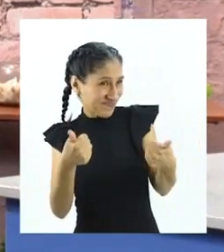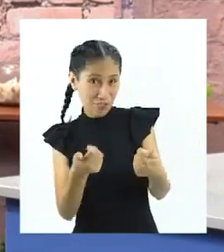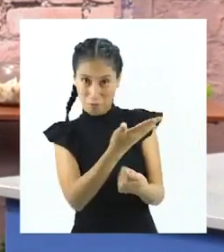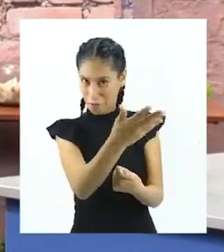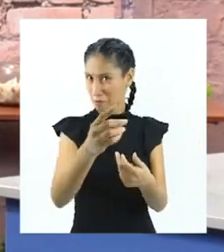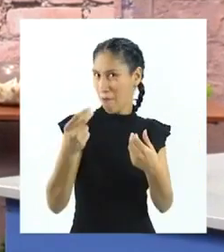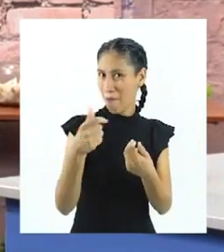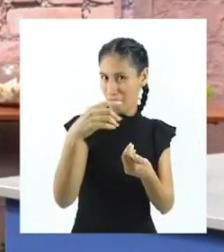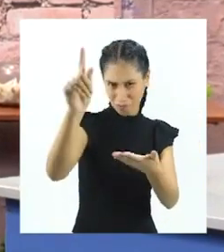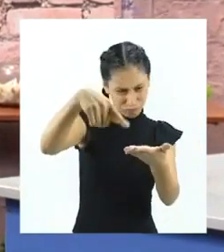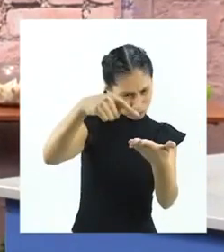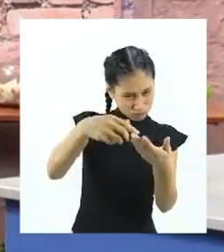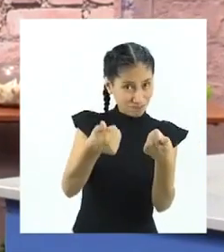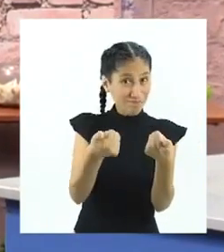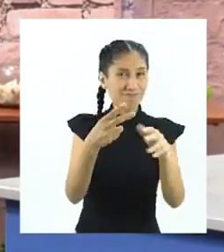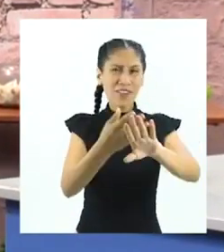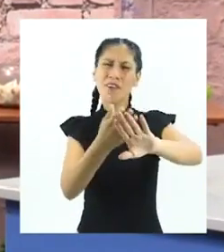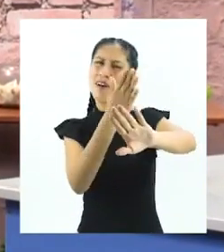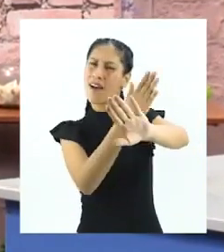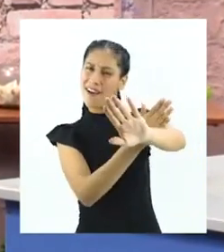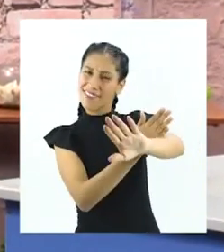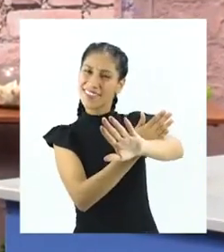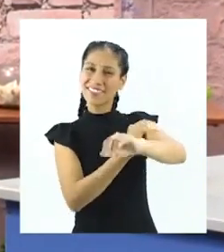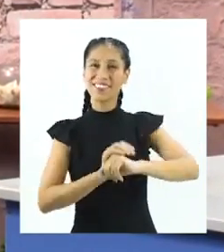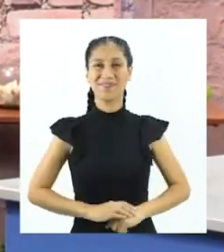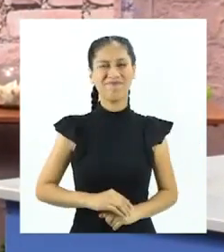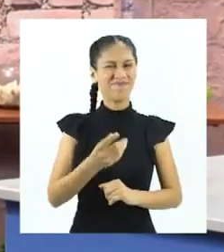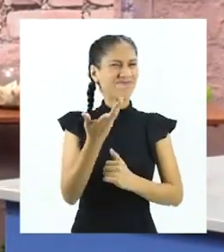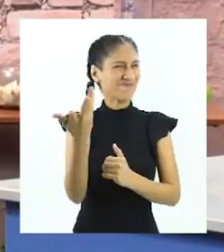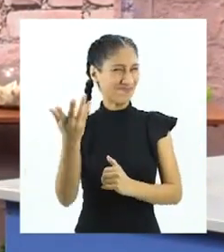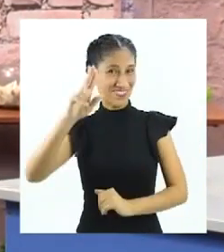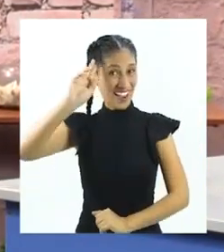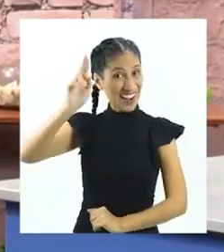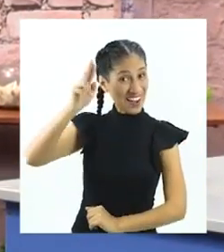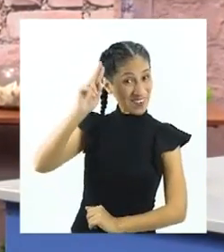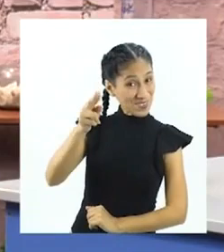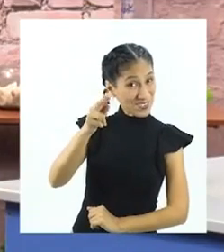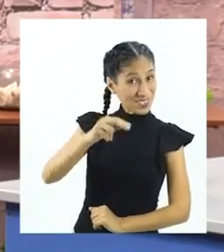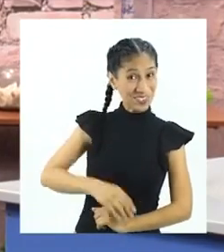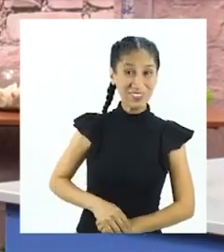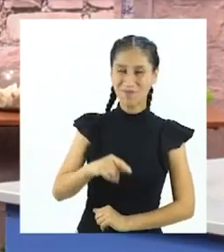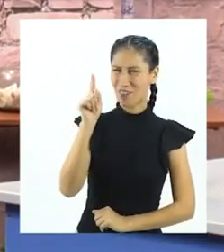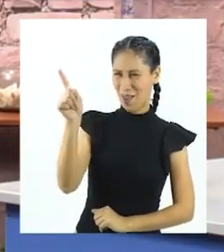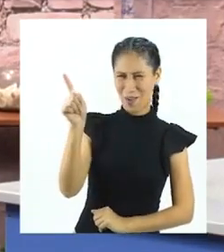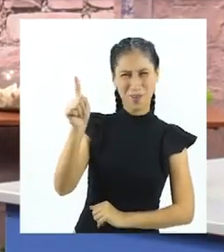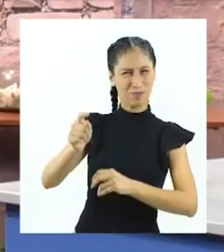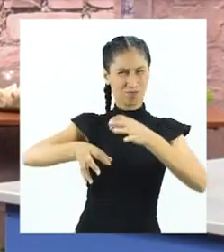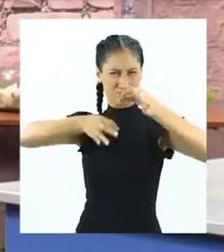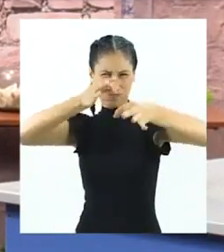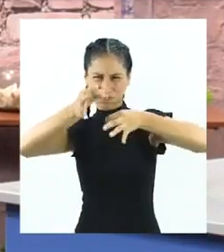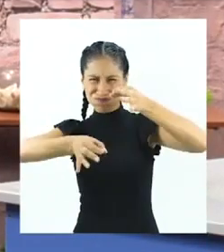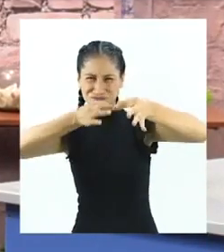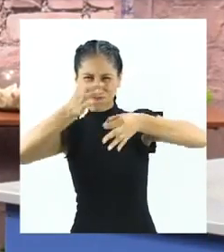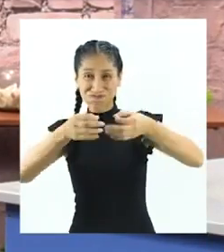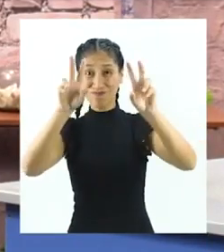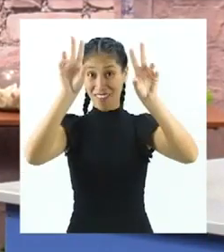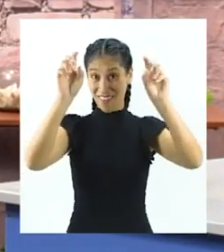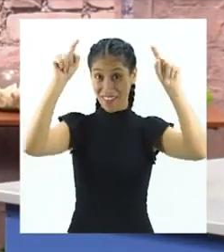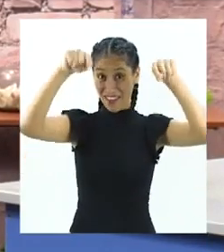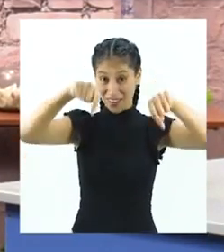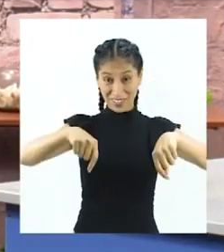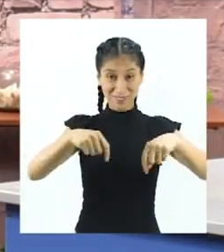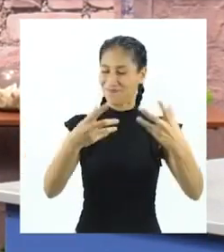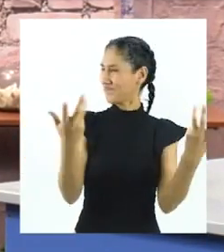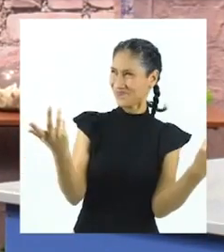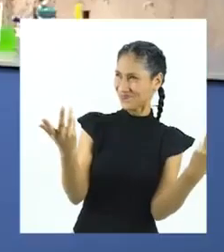parece genial que ya está en pilas. Pero antes, tenemos una cita con la profesora, quien ampliará la información sobre el